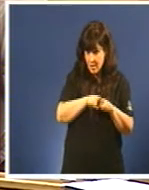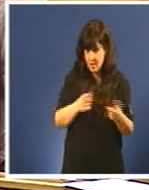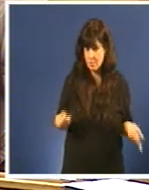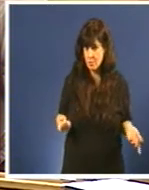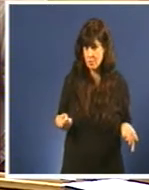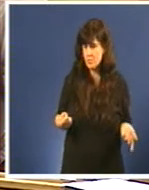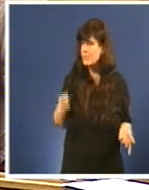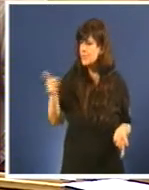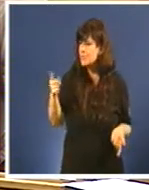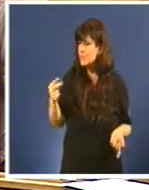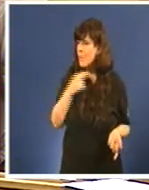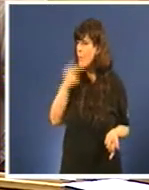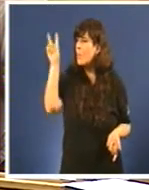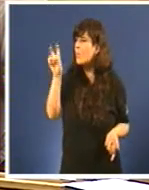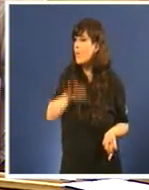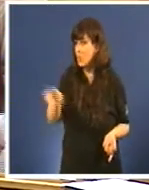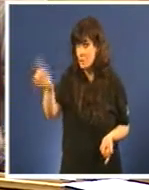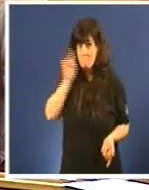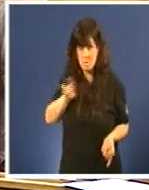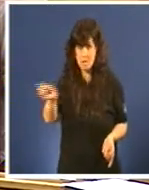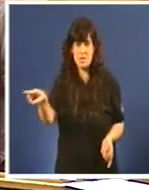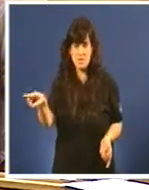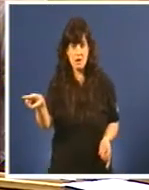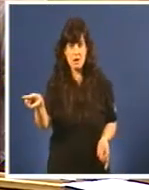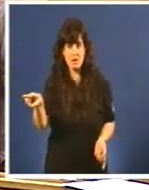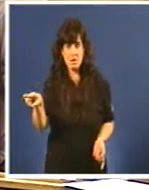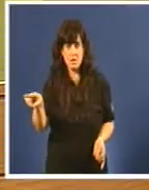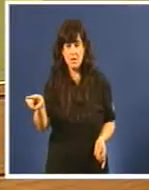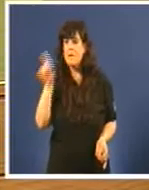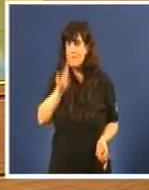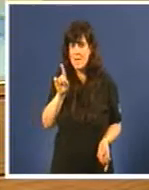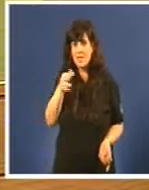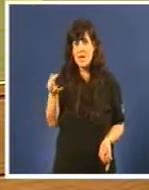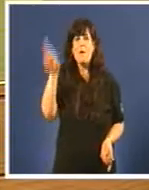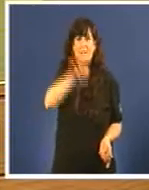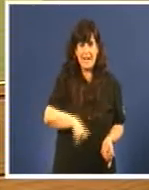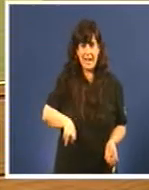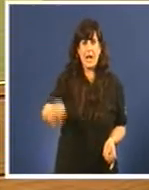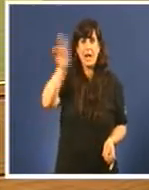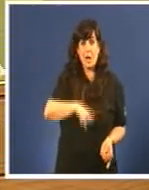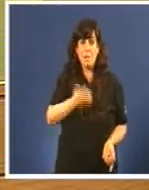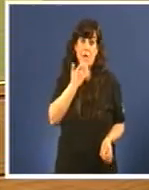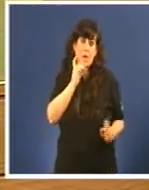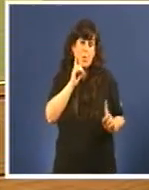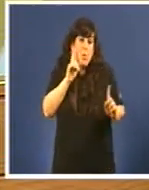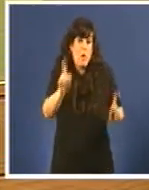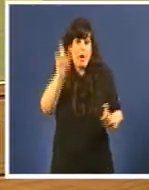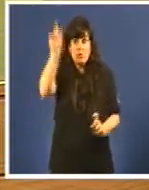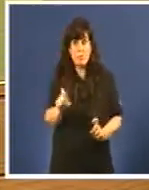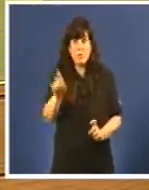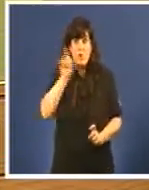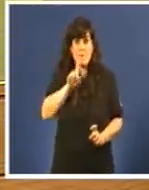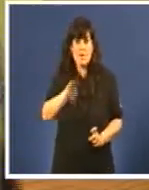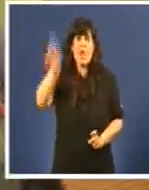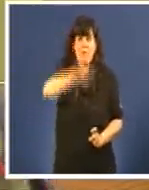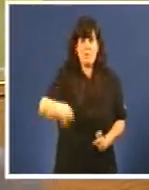De donde saca eso? Eso é unha mentira, unha mentira que repetiu varias veces, e os que minten moitas veces son mentireiros, claro que sí, claro